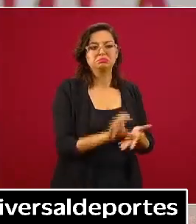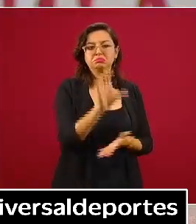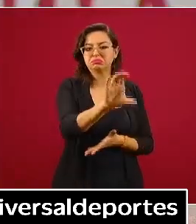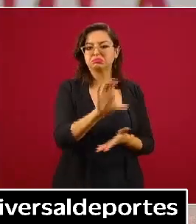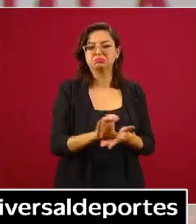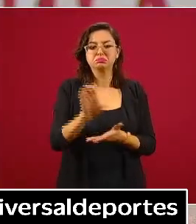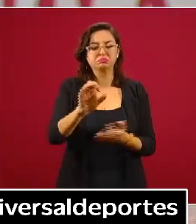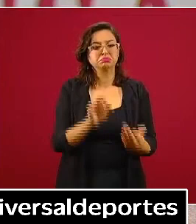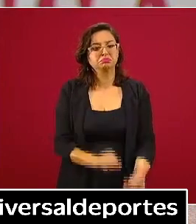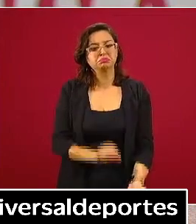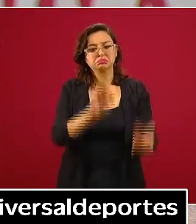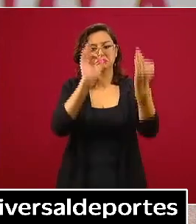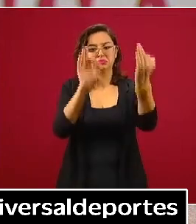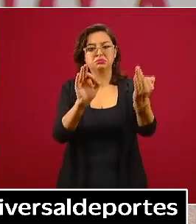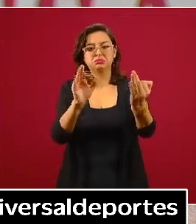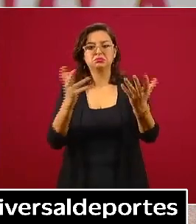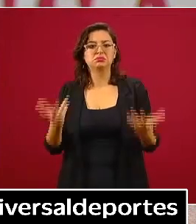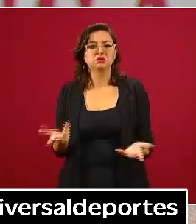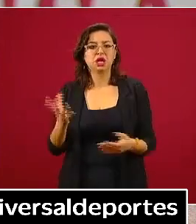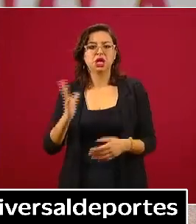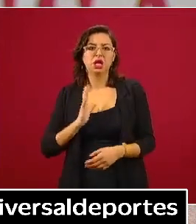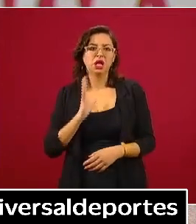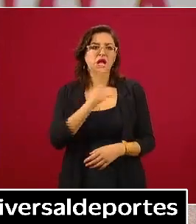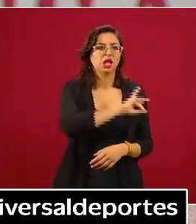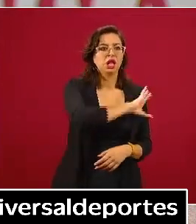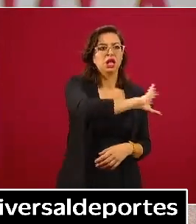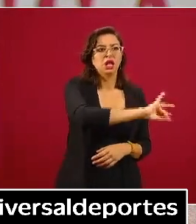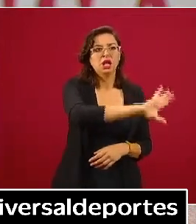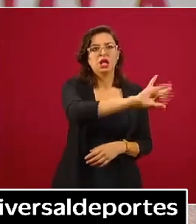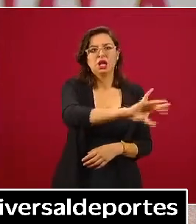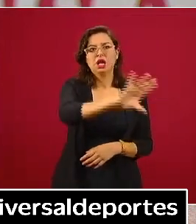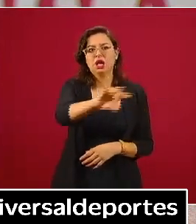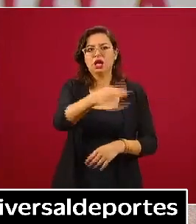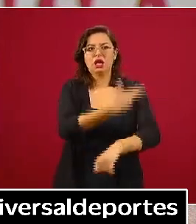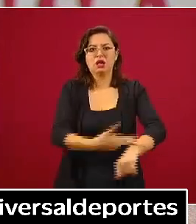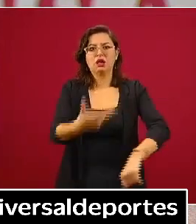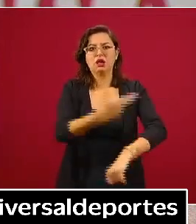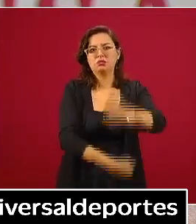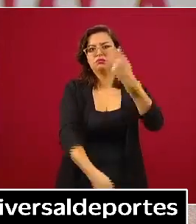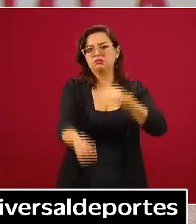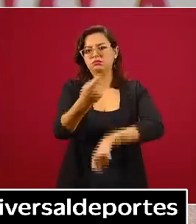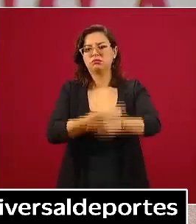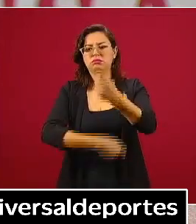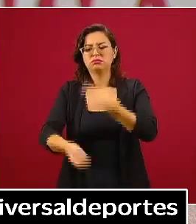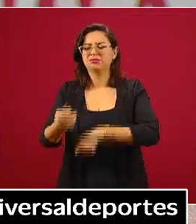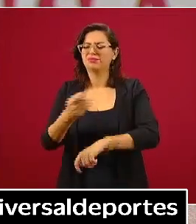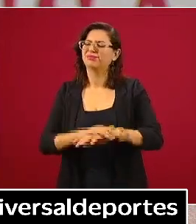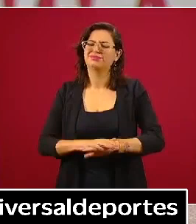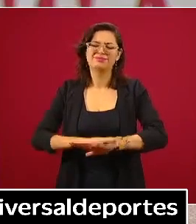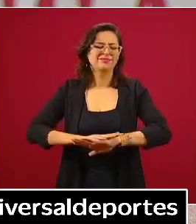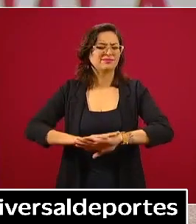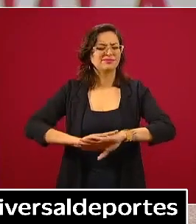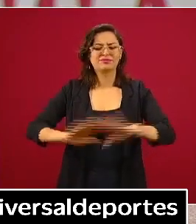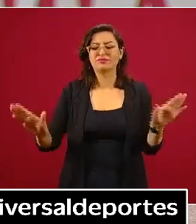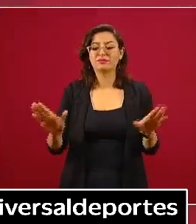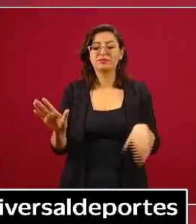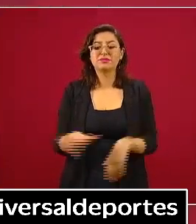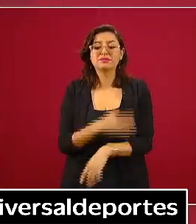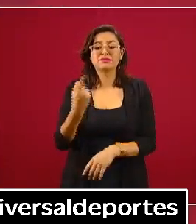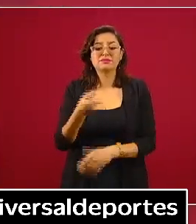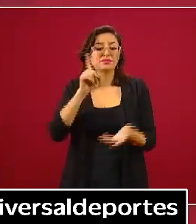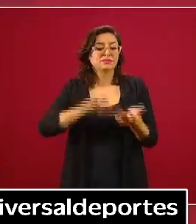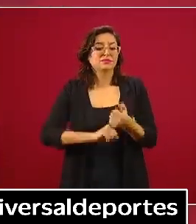sin estos instrumentos de intermediación, administrados por gente